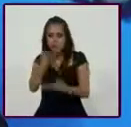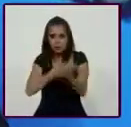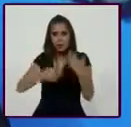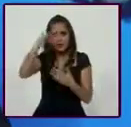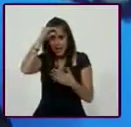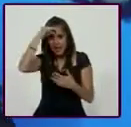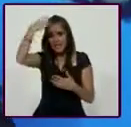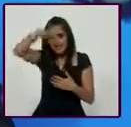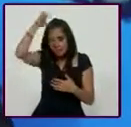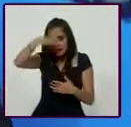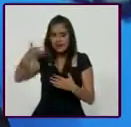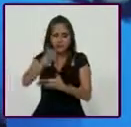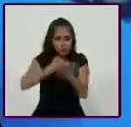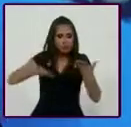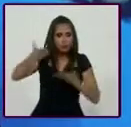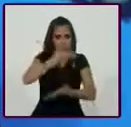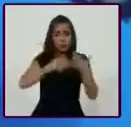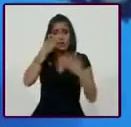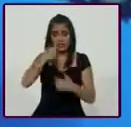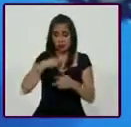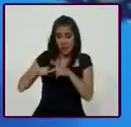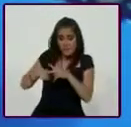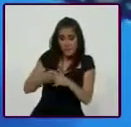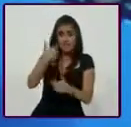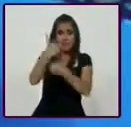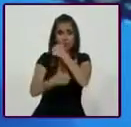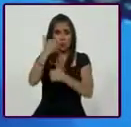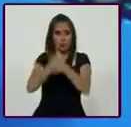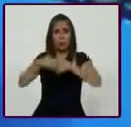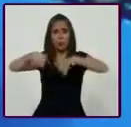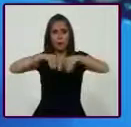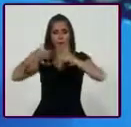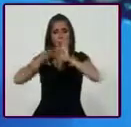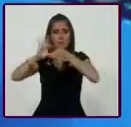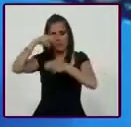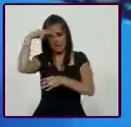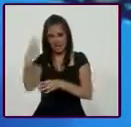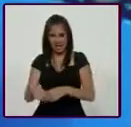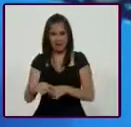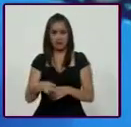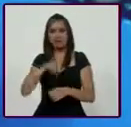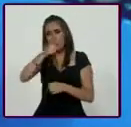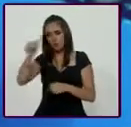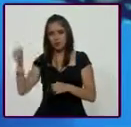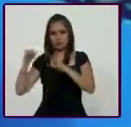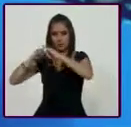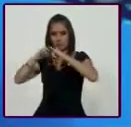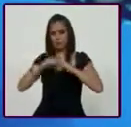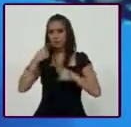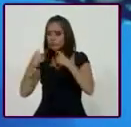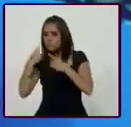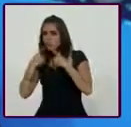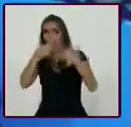experiencias y algo que hemos empezado a realizar con el concurso del Movimiento Olímpico Mexicano y de otros sectores es reunirnos con el Consejo